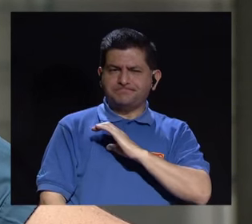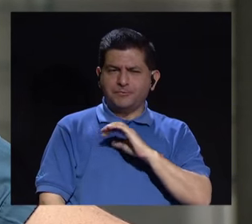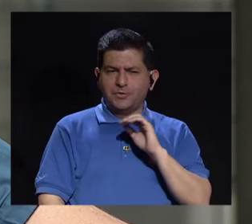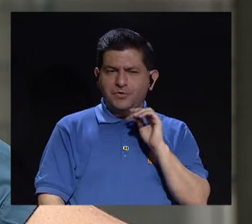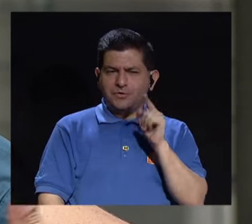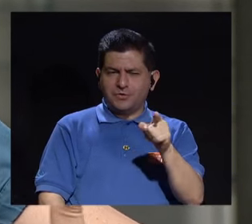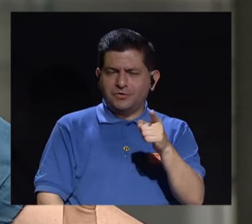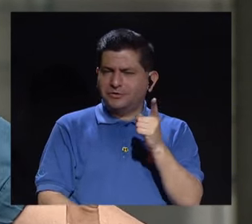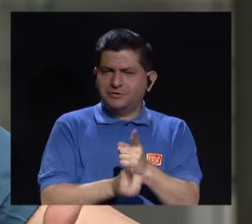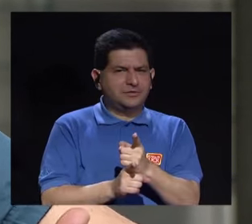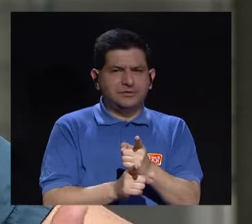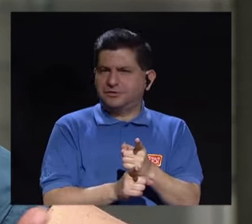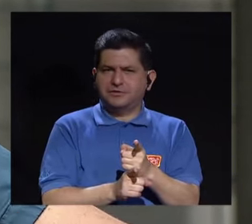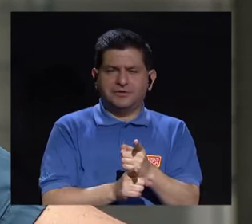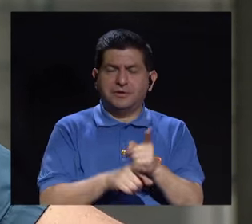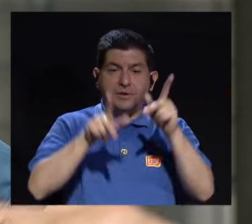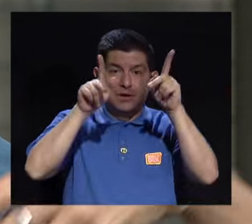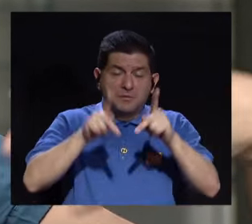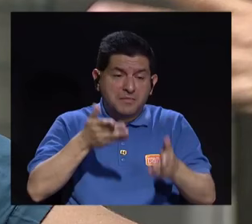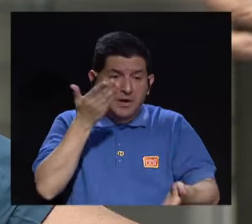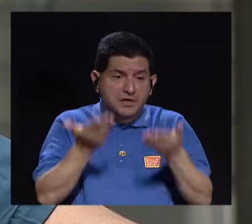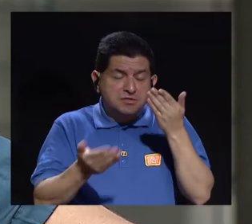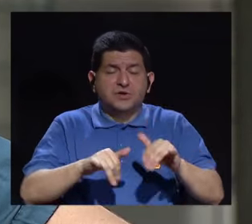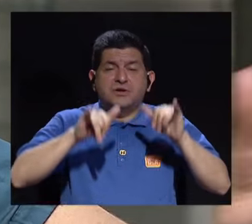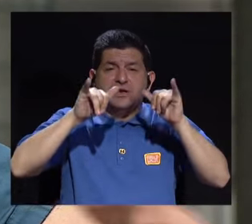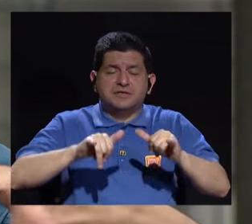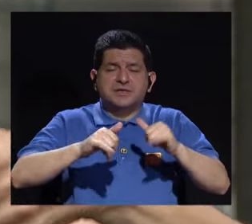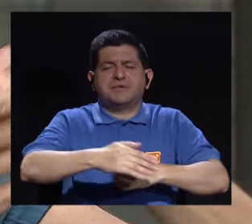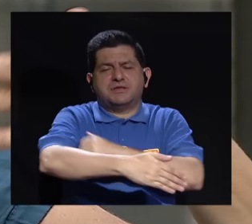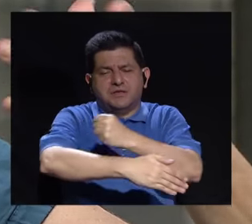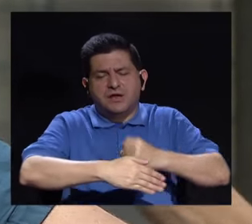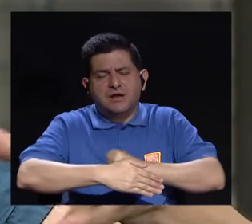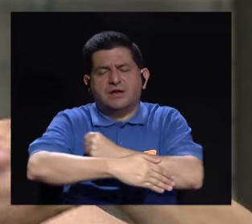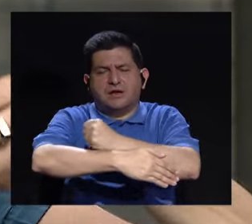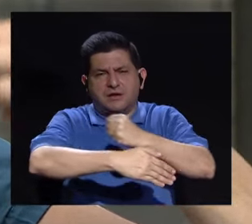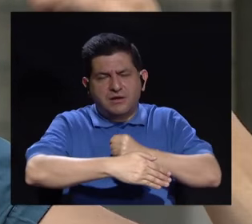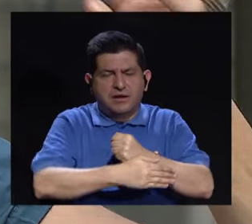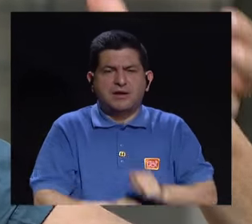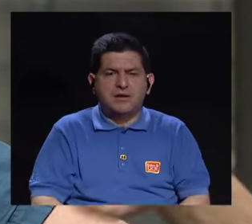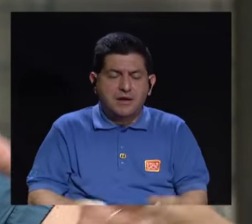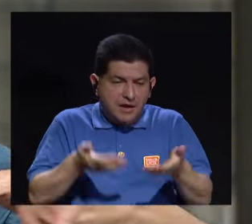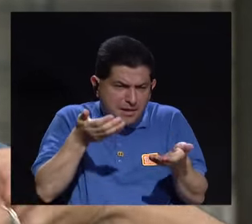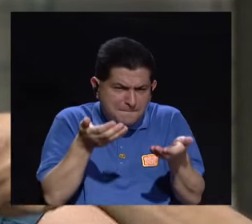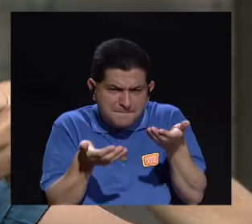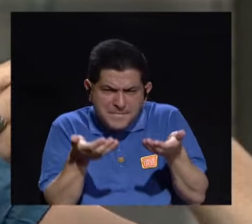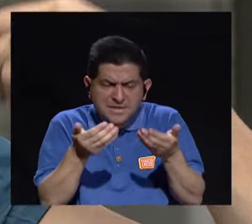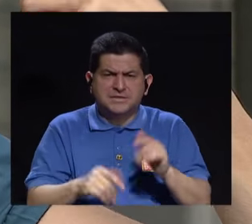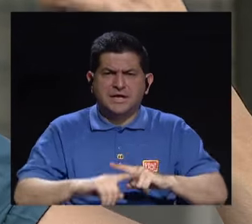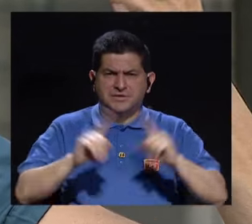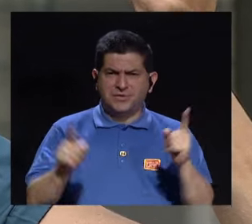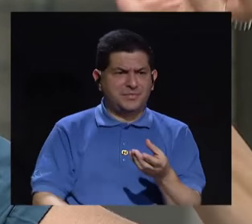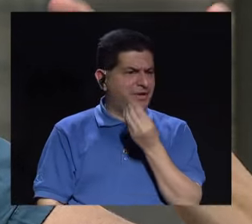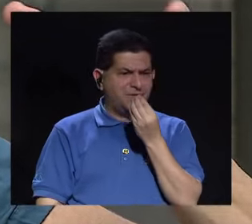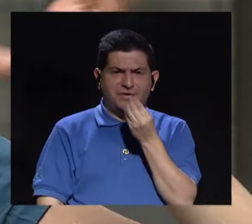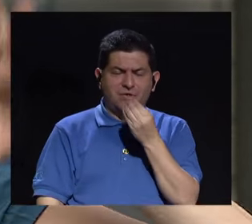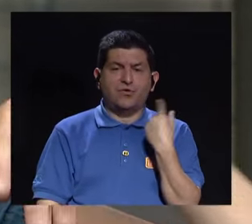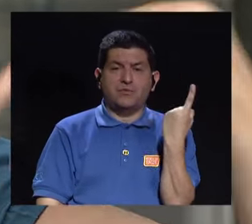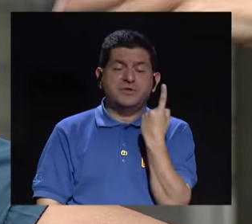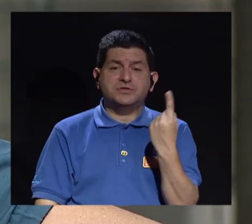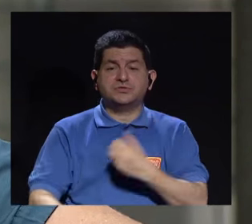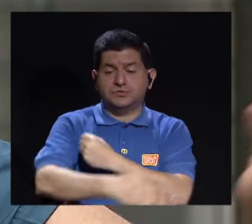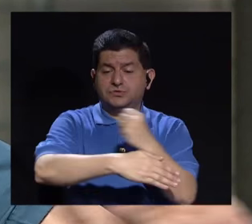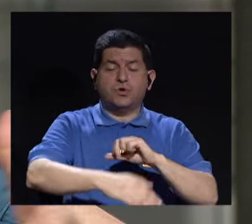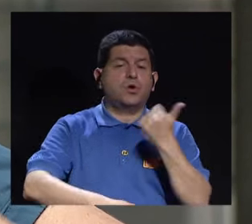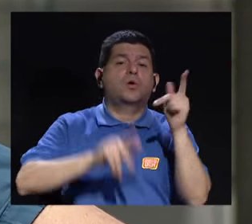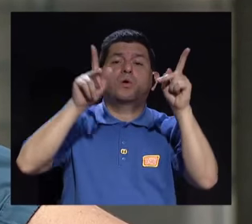inapropiadas. O una persona que está mucho tiempo en la cocina cocinando muy pendiente de pesar los alimentos, pero no come, sino que